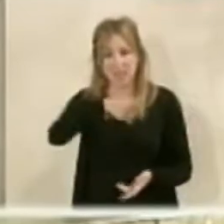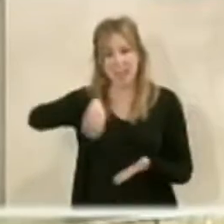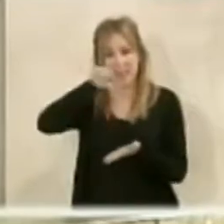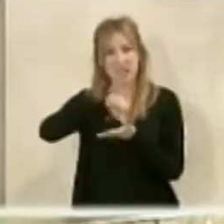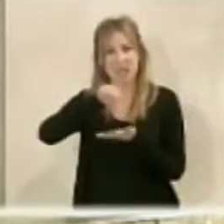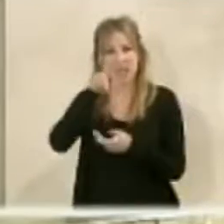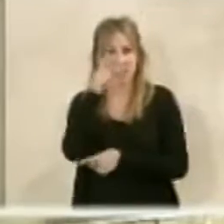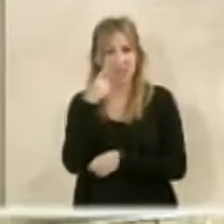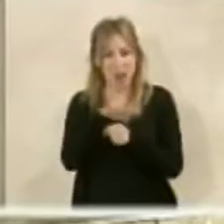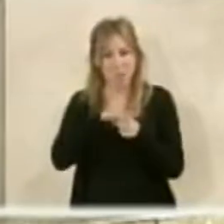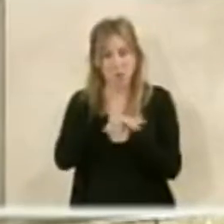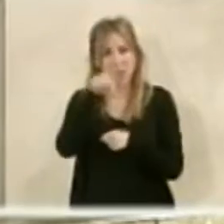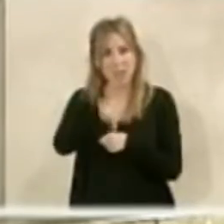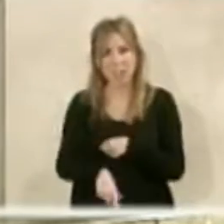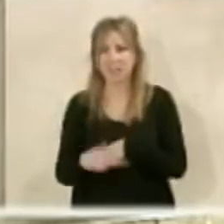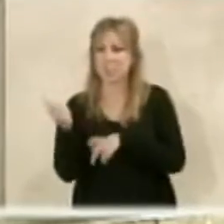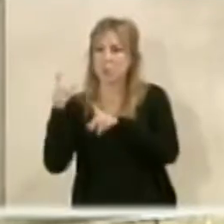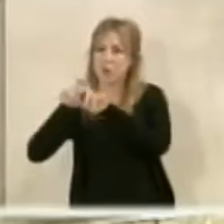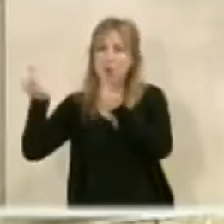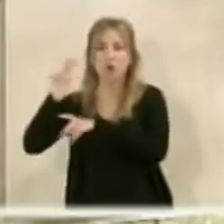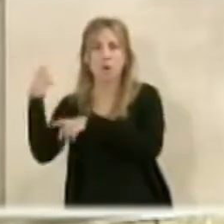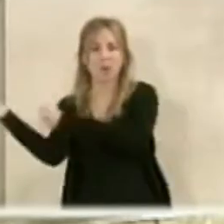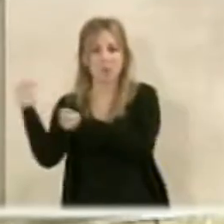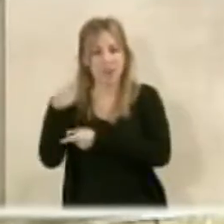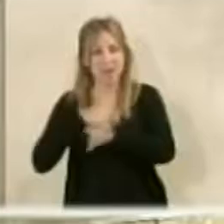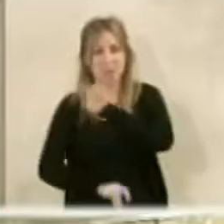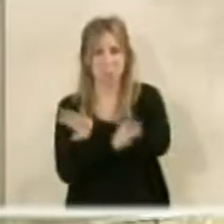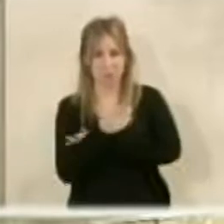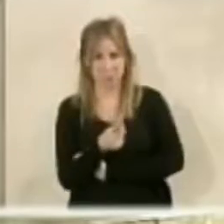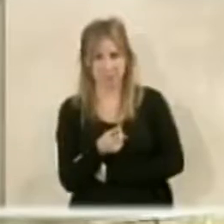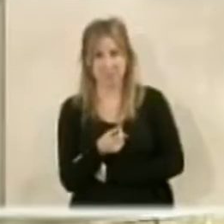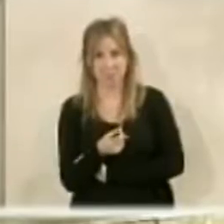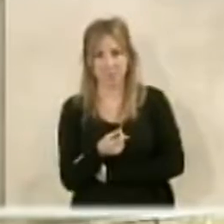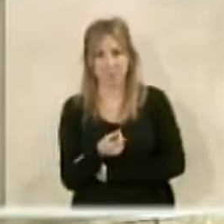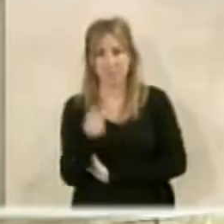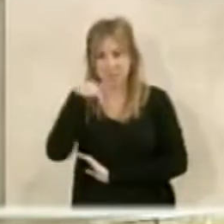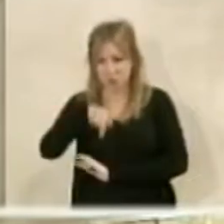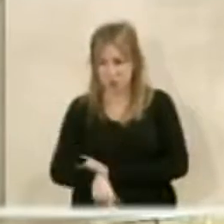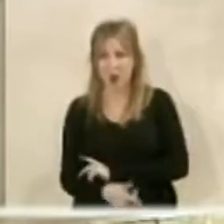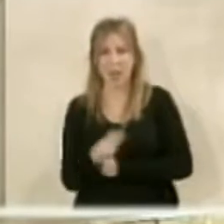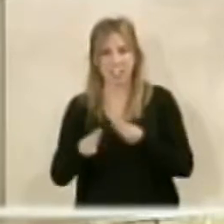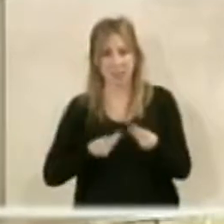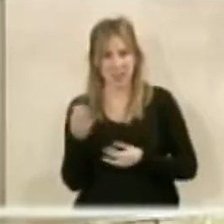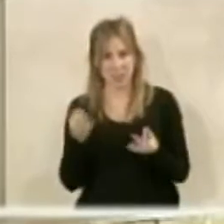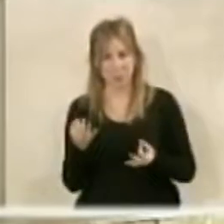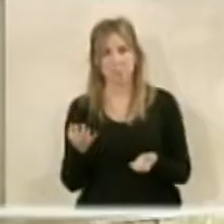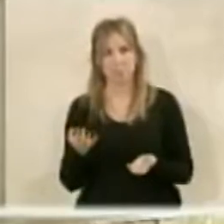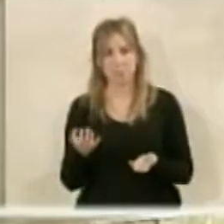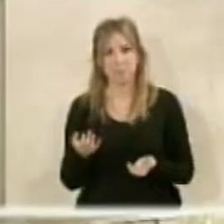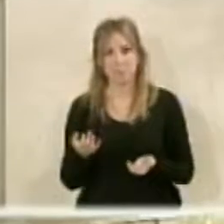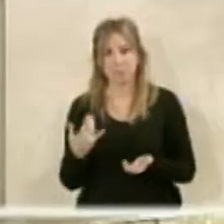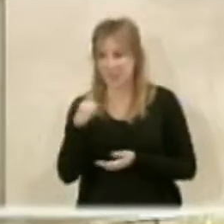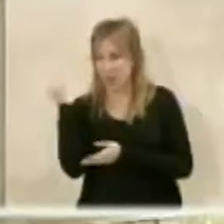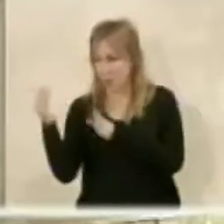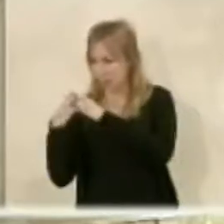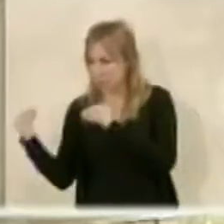provincia vengan incluso aquí y de otras provincias. Con lo cual, lo que creo que tenemos que hacer desde comercio, de aquí, la